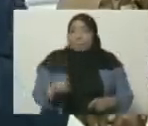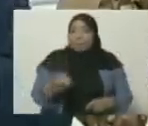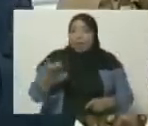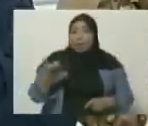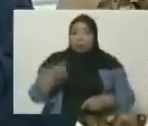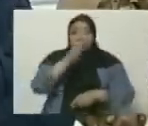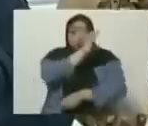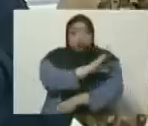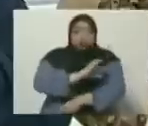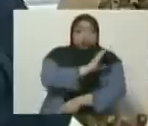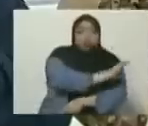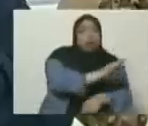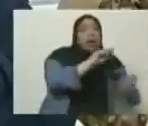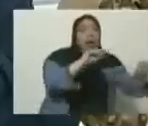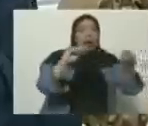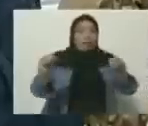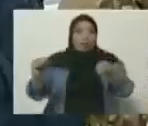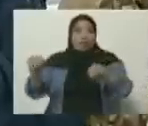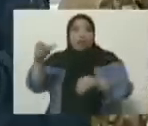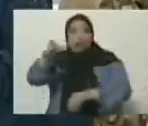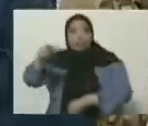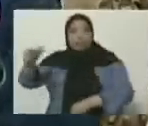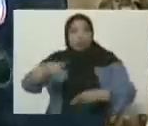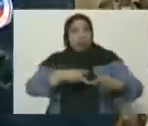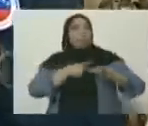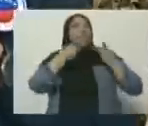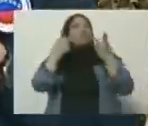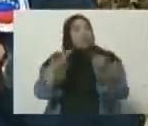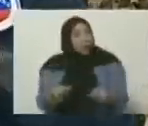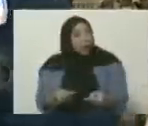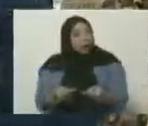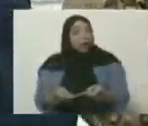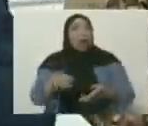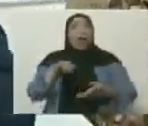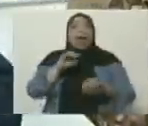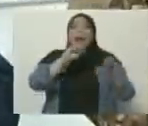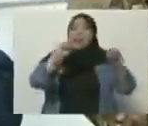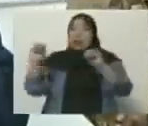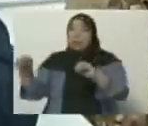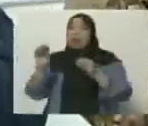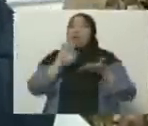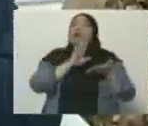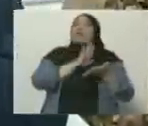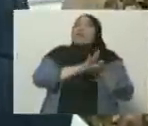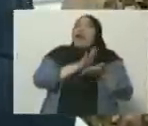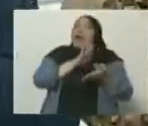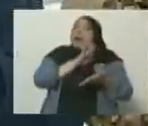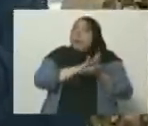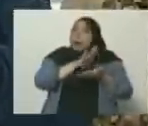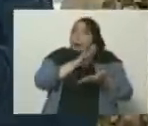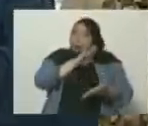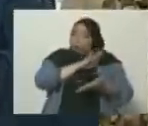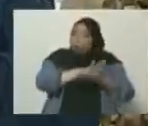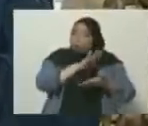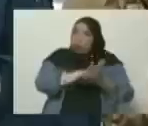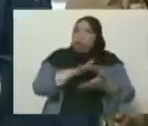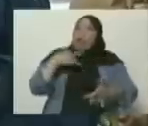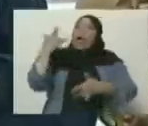pues que el llamado es a mantener la calma, la tranquilidad y por supuesto hay una serie de actividades que